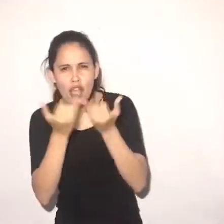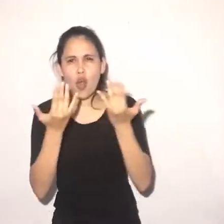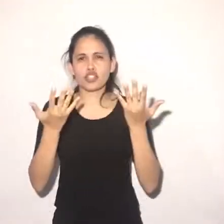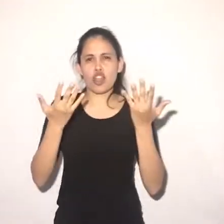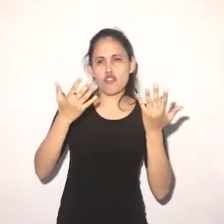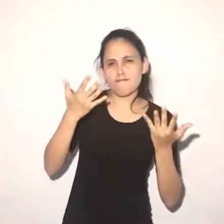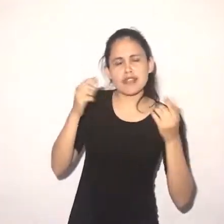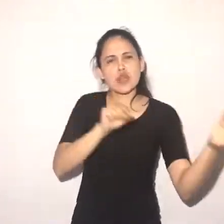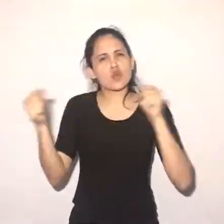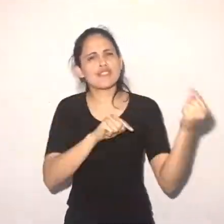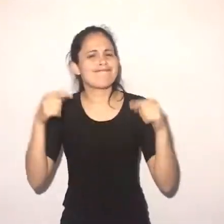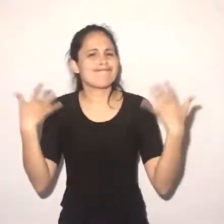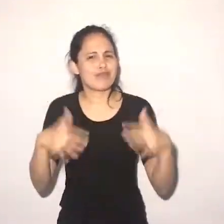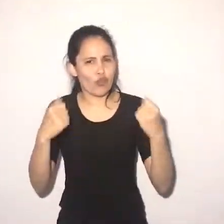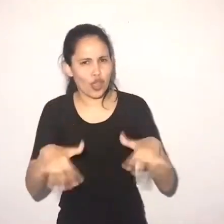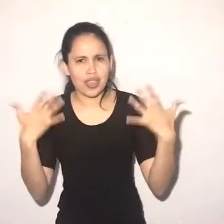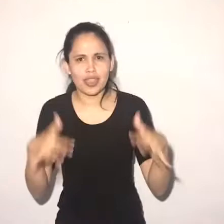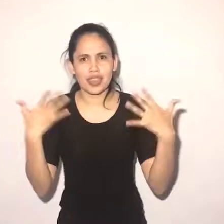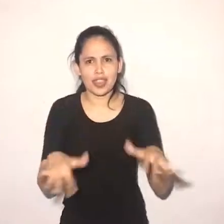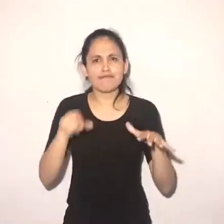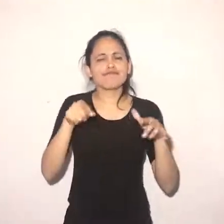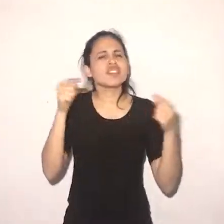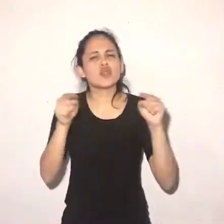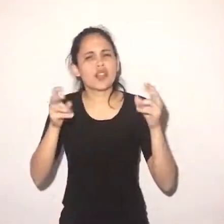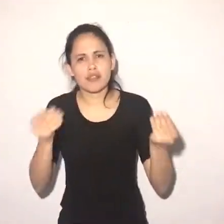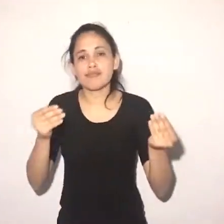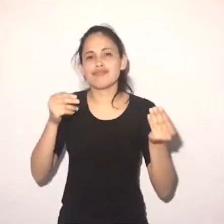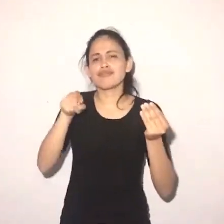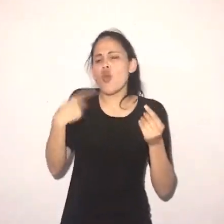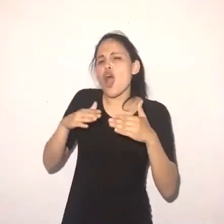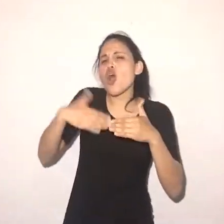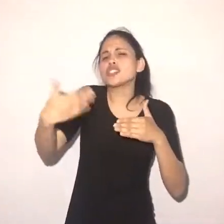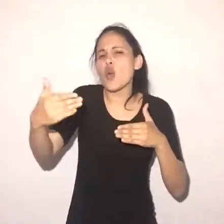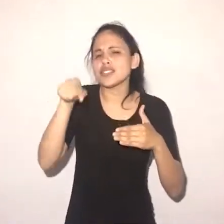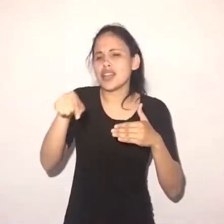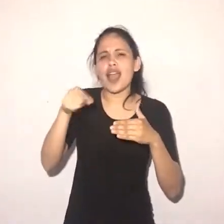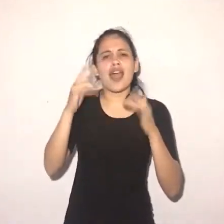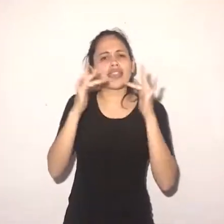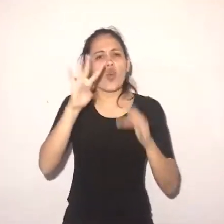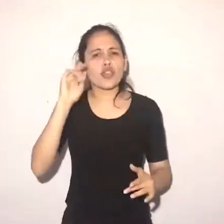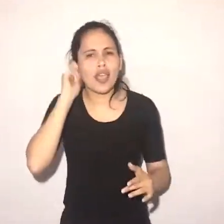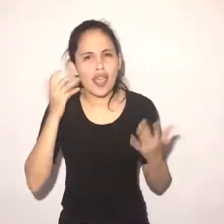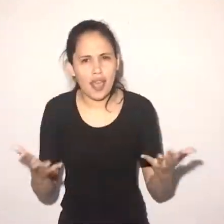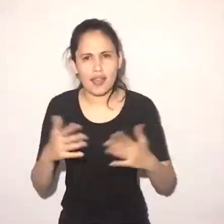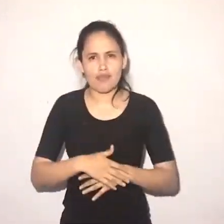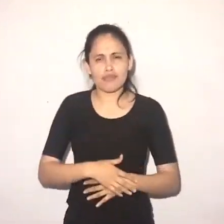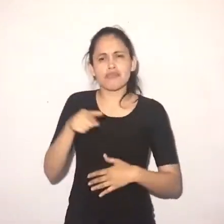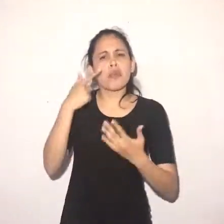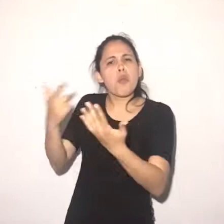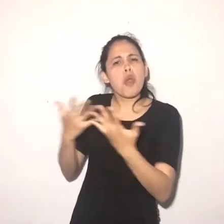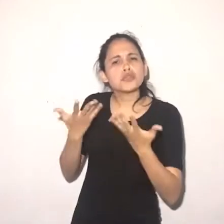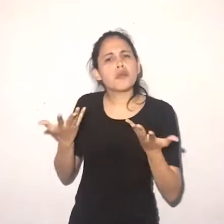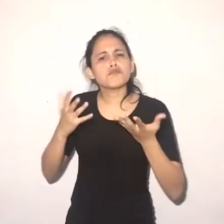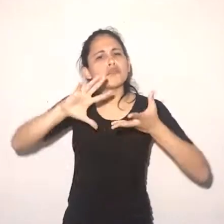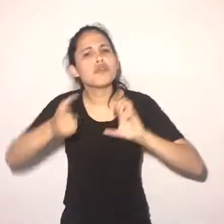debería aplicar en este caso. Entonces, ¿se puede instalar el sistema 5G estando todavía en análisis del